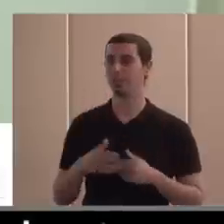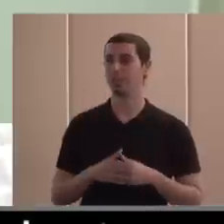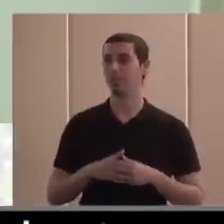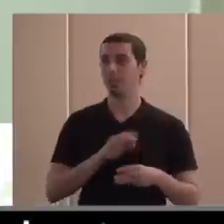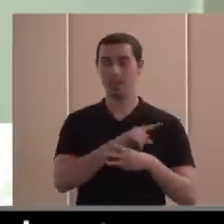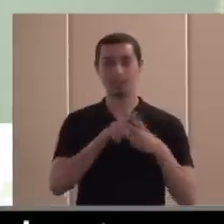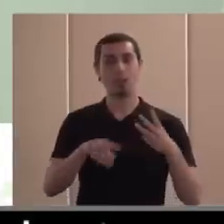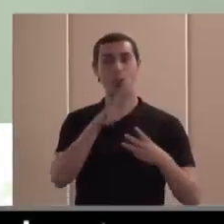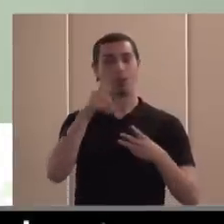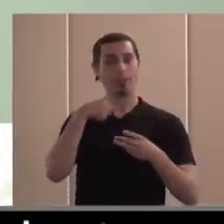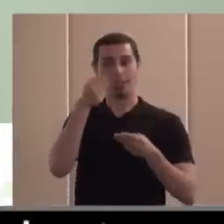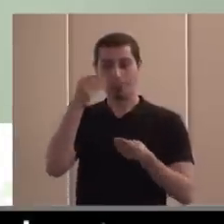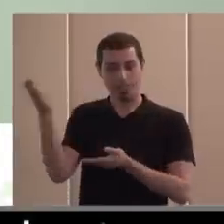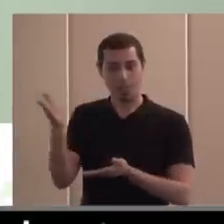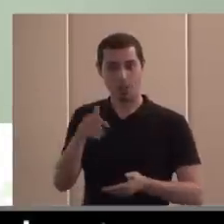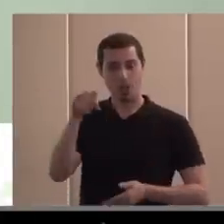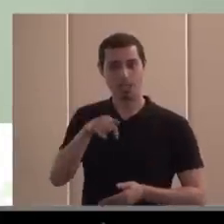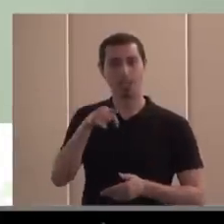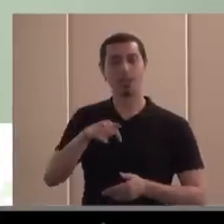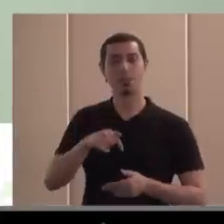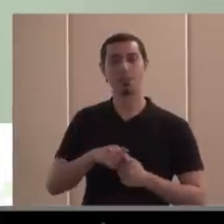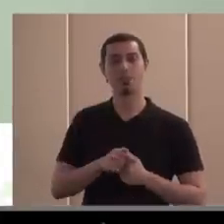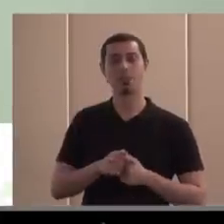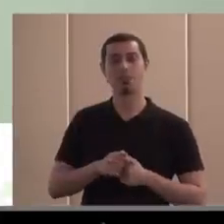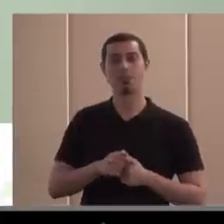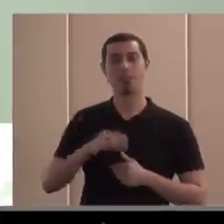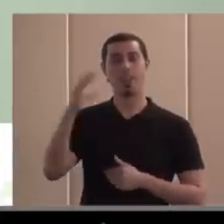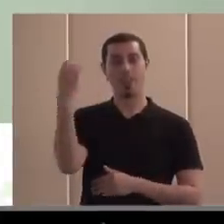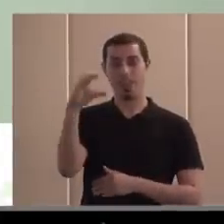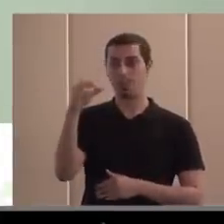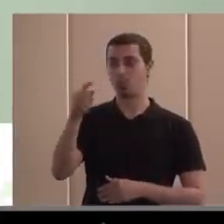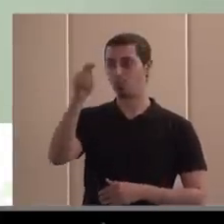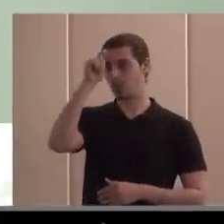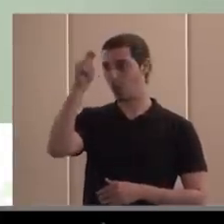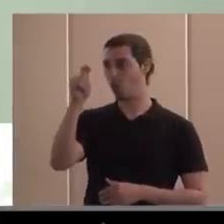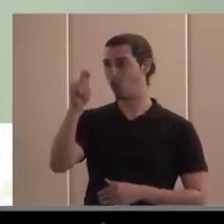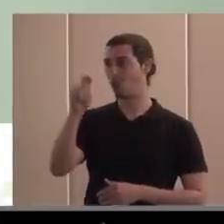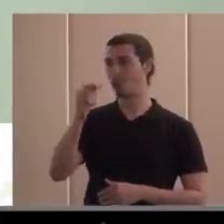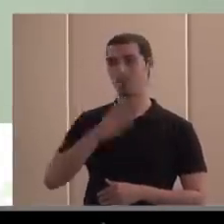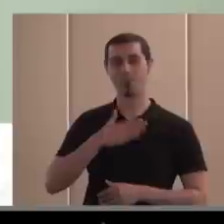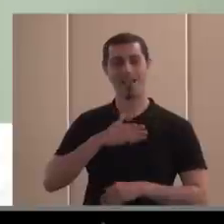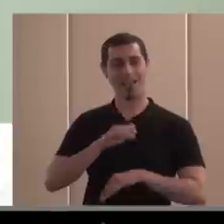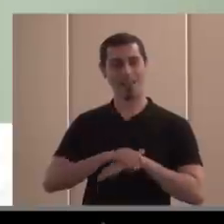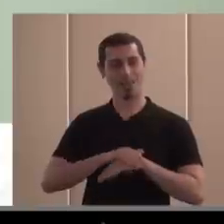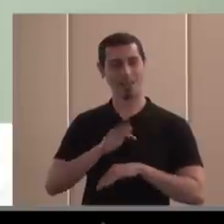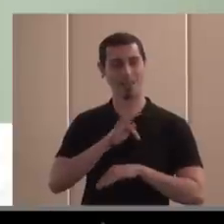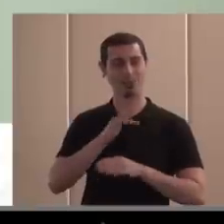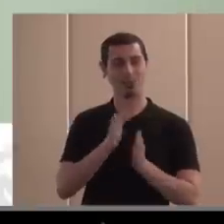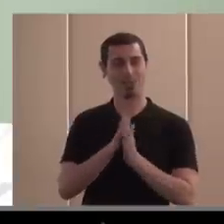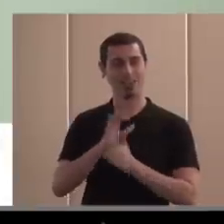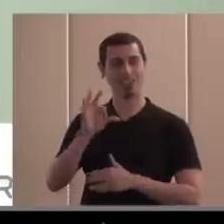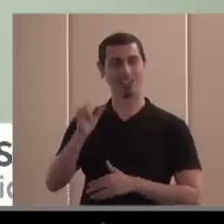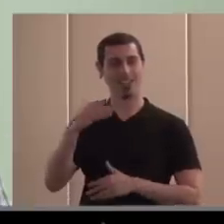por la invitación dirigida al CERMI. Saludo a mi querida amiga y compañera Sabina,